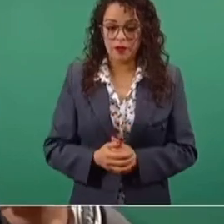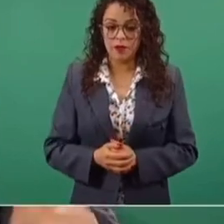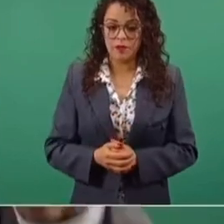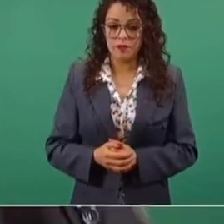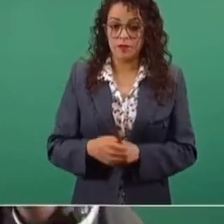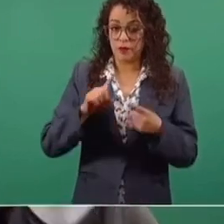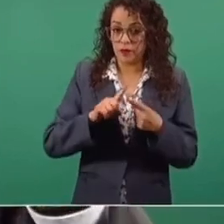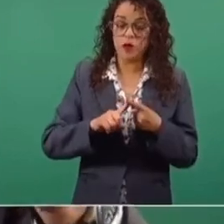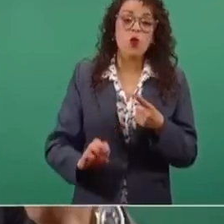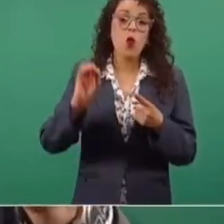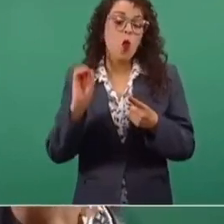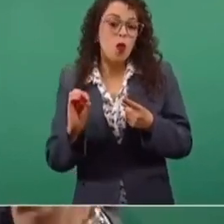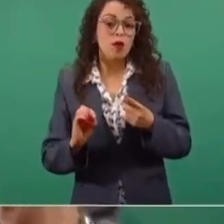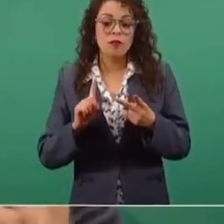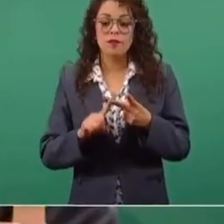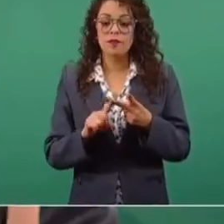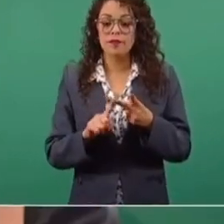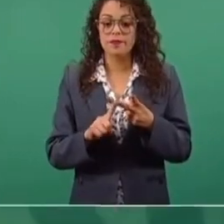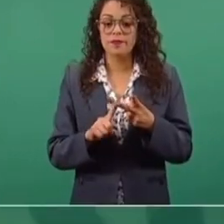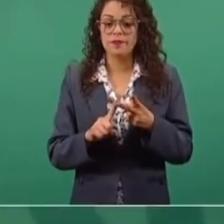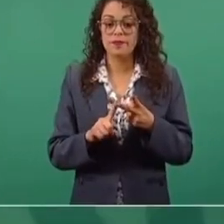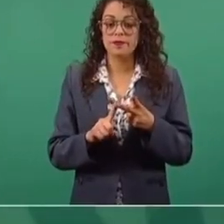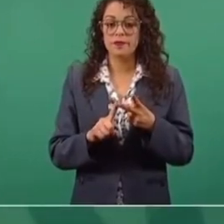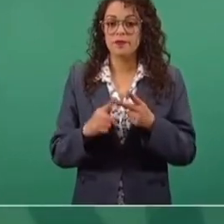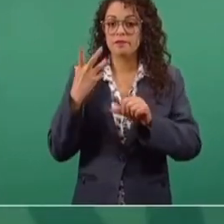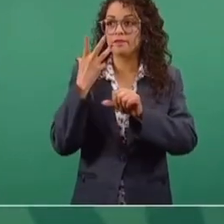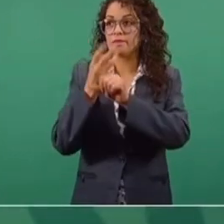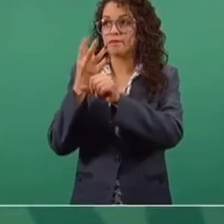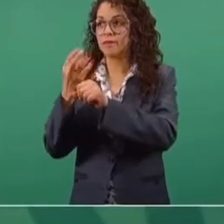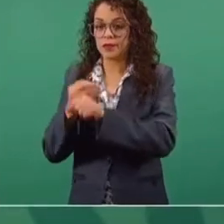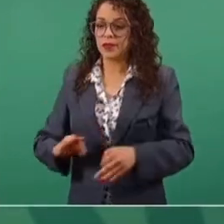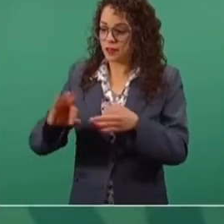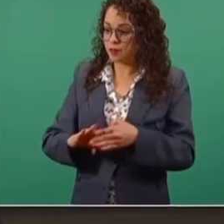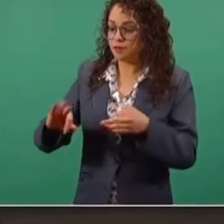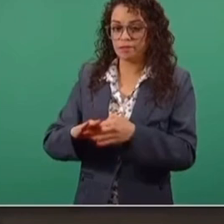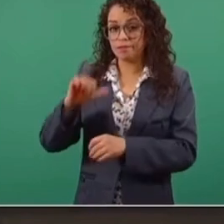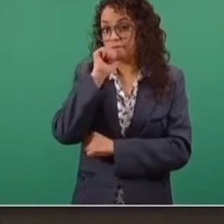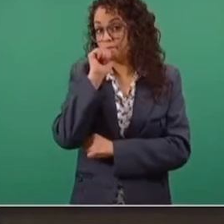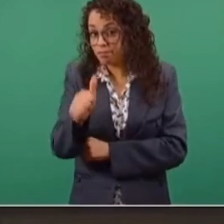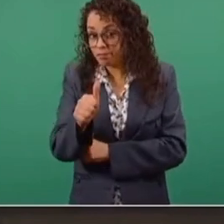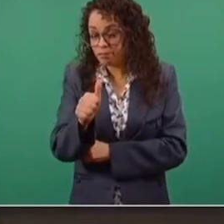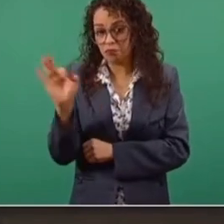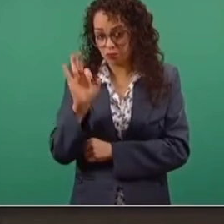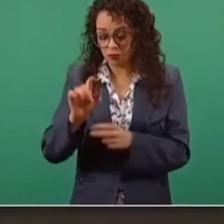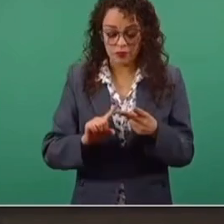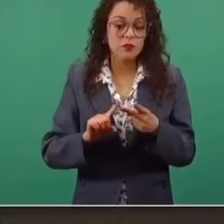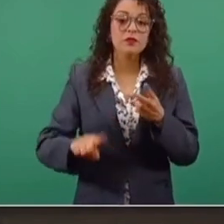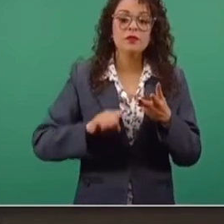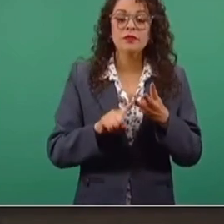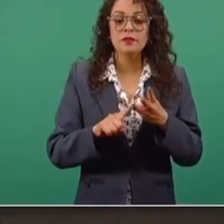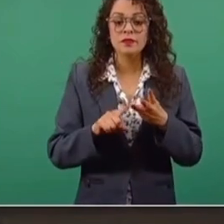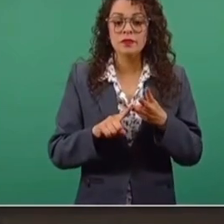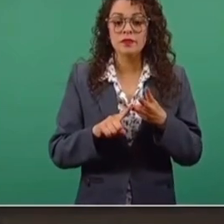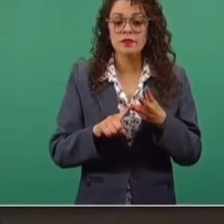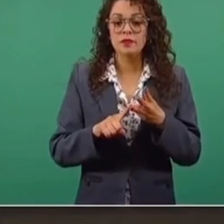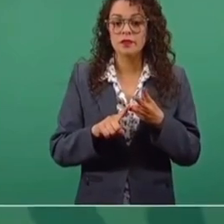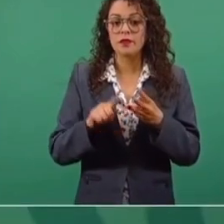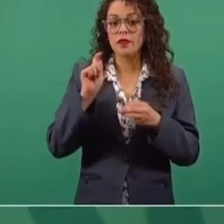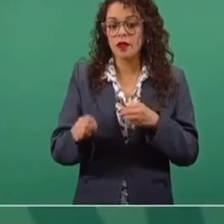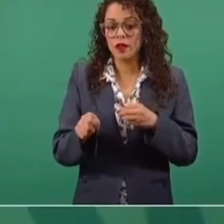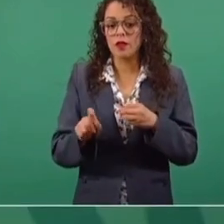si es la constructora, si fue por falta de mantenimiento, si fueron hundimientos